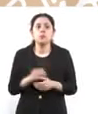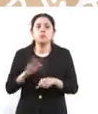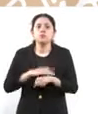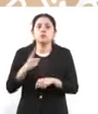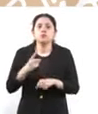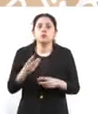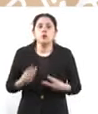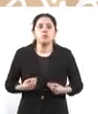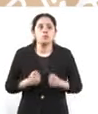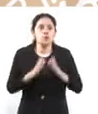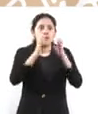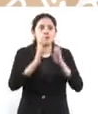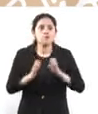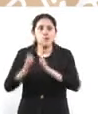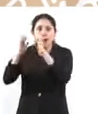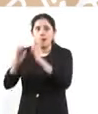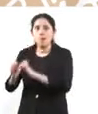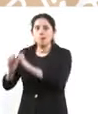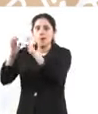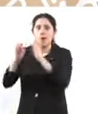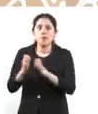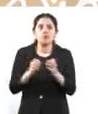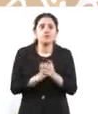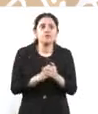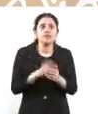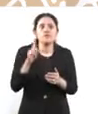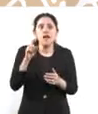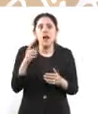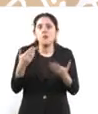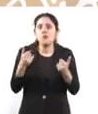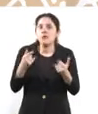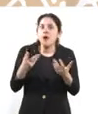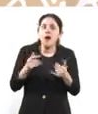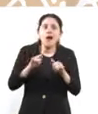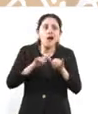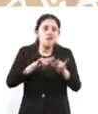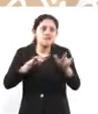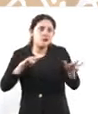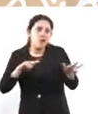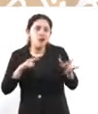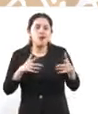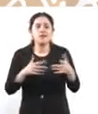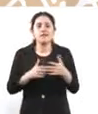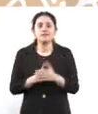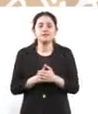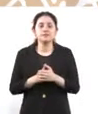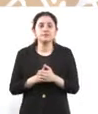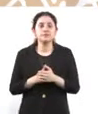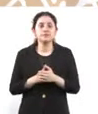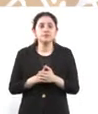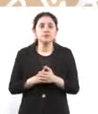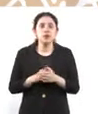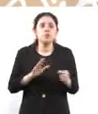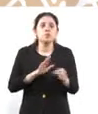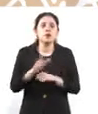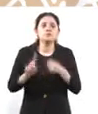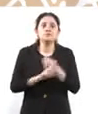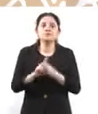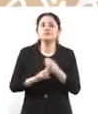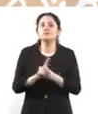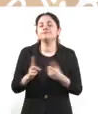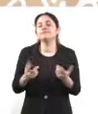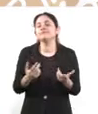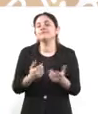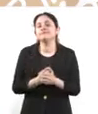los inmuebles, que no había agua, que el tránsito… Entonces, el problema es que, repito, es un